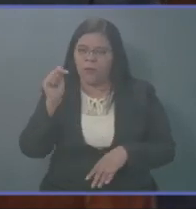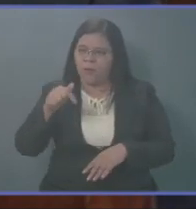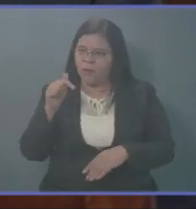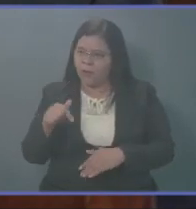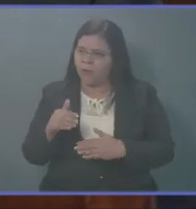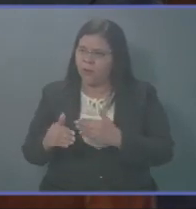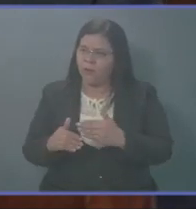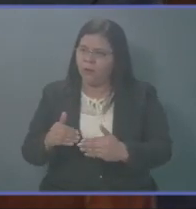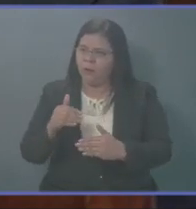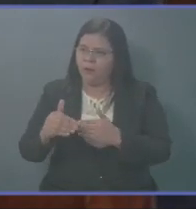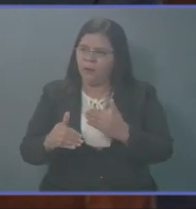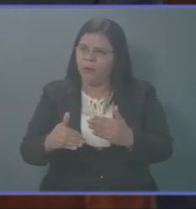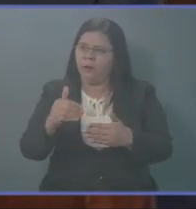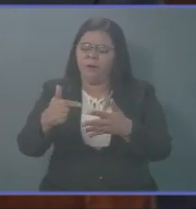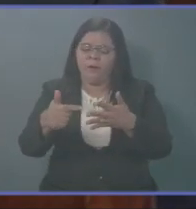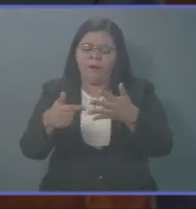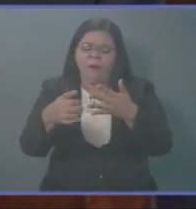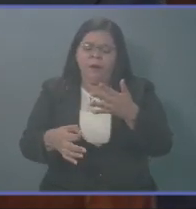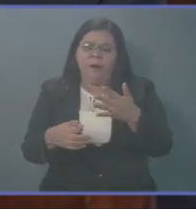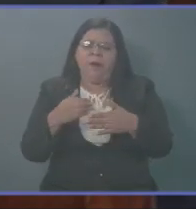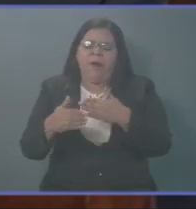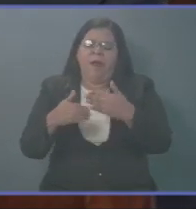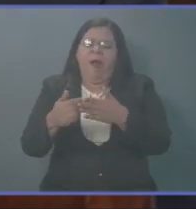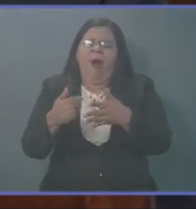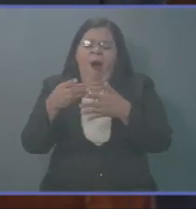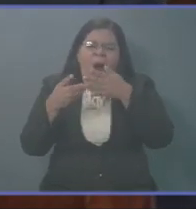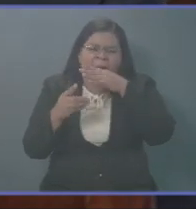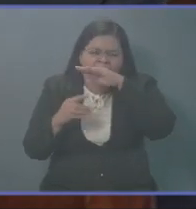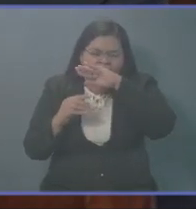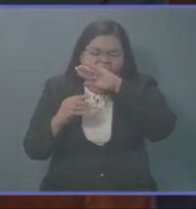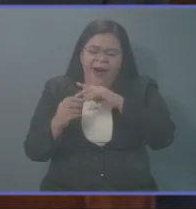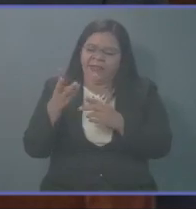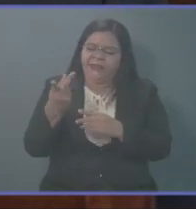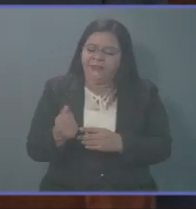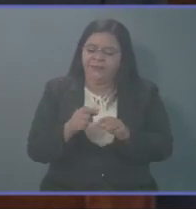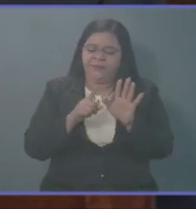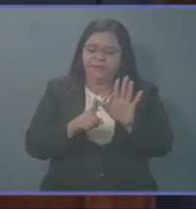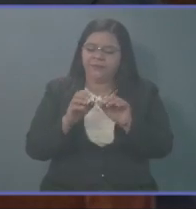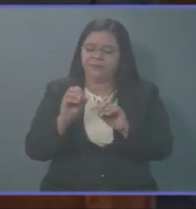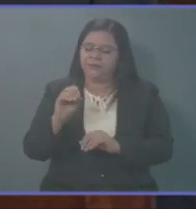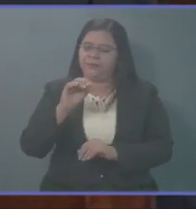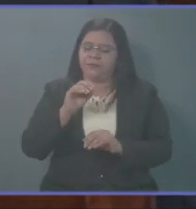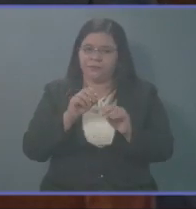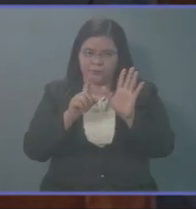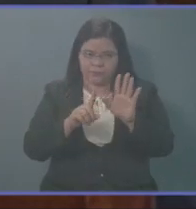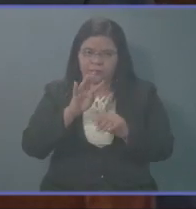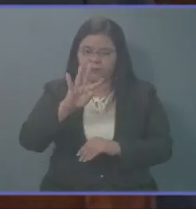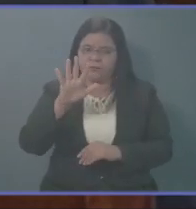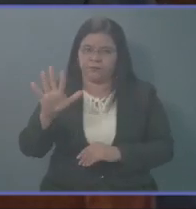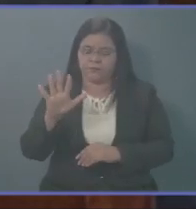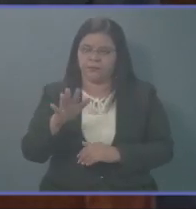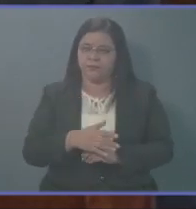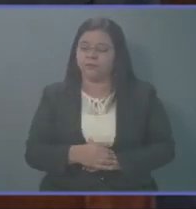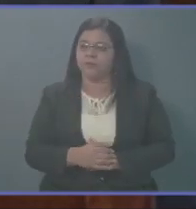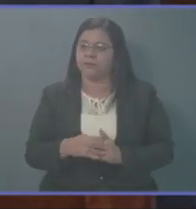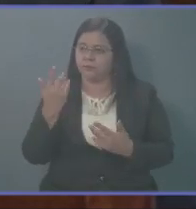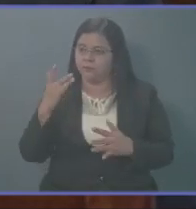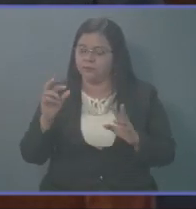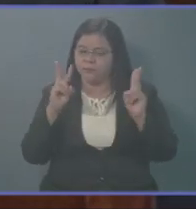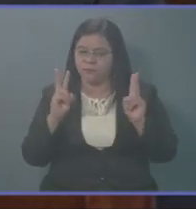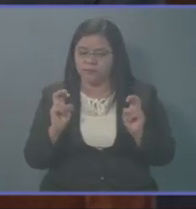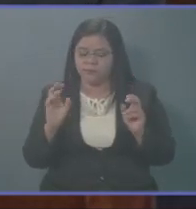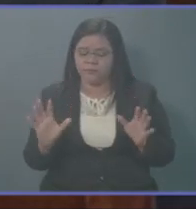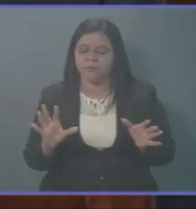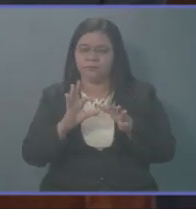proceso de formación de ley, el decreto legislativo número 645, que contiene la